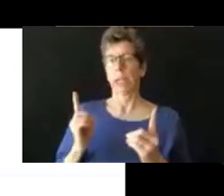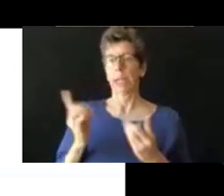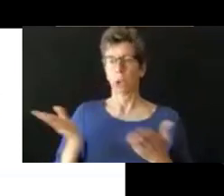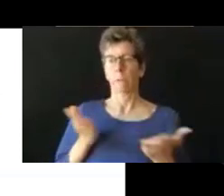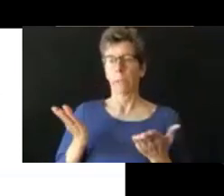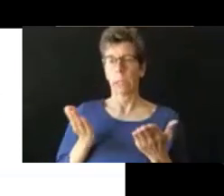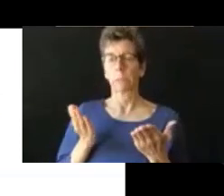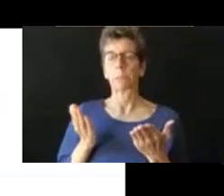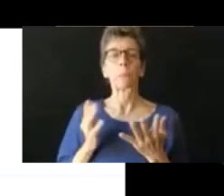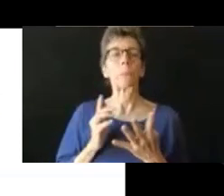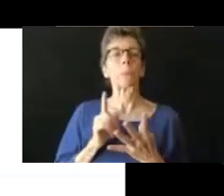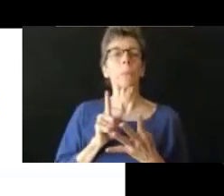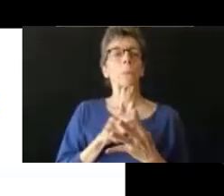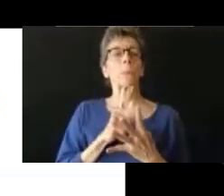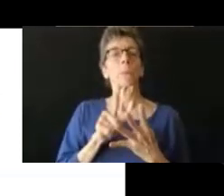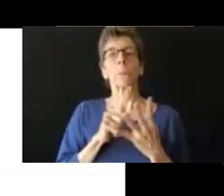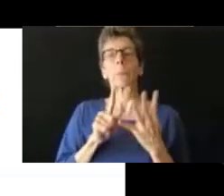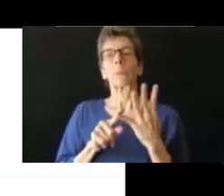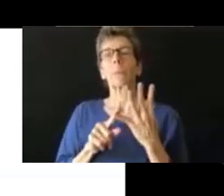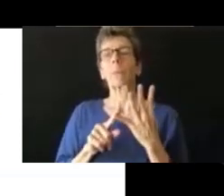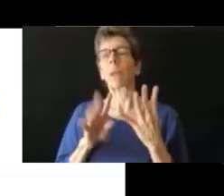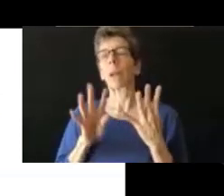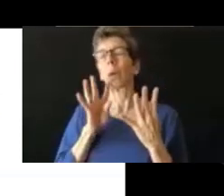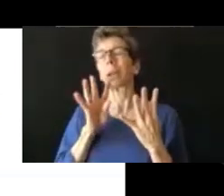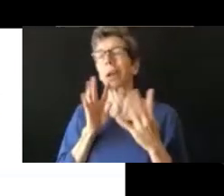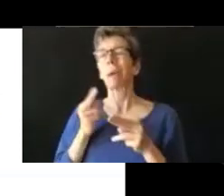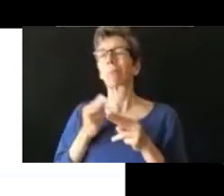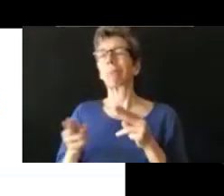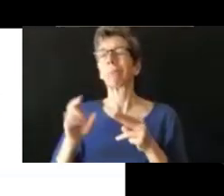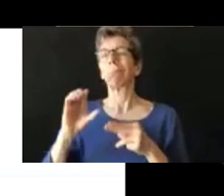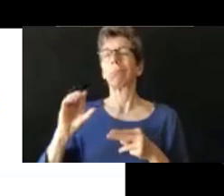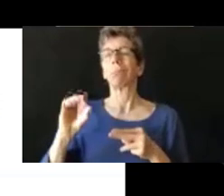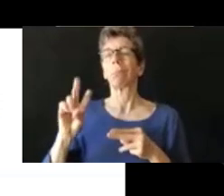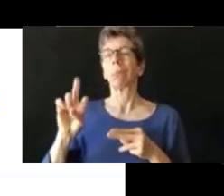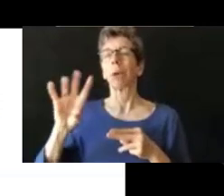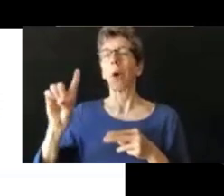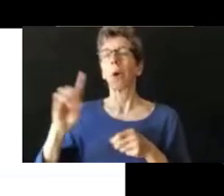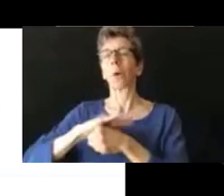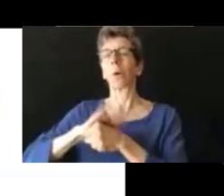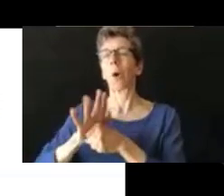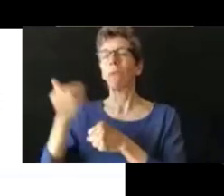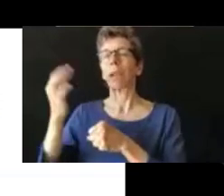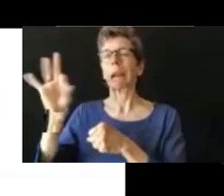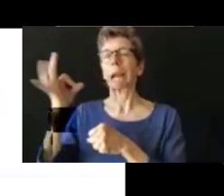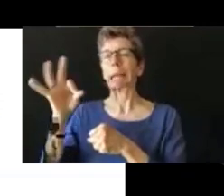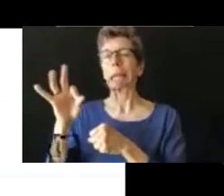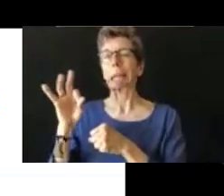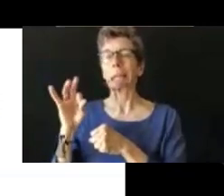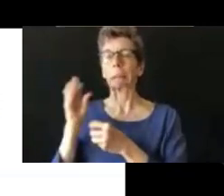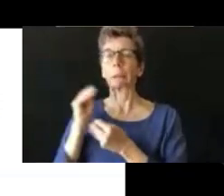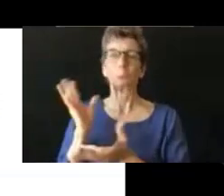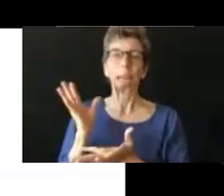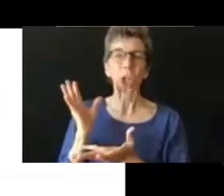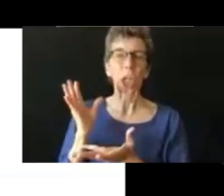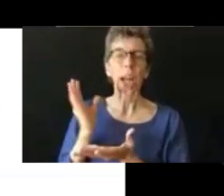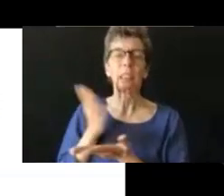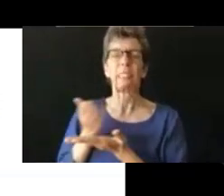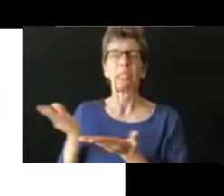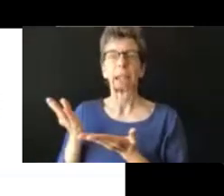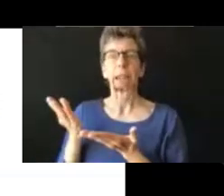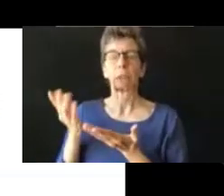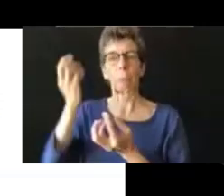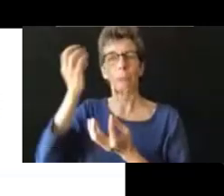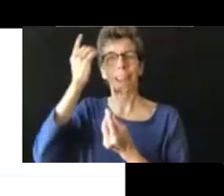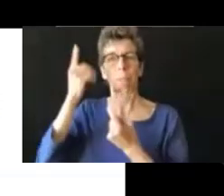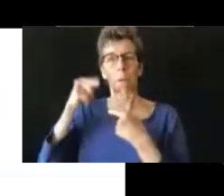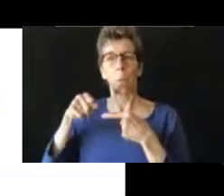servicio de educación especial. Y luego vamos a hablar de algunos consejos prácticos de la COVID-19 y cosas a las que tenemos